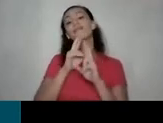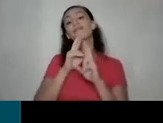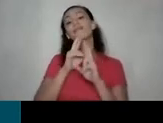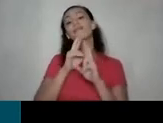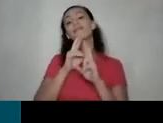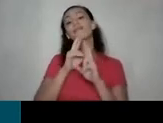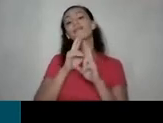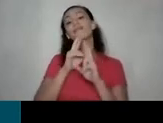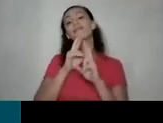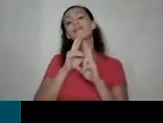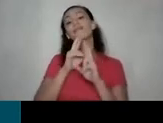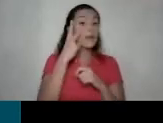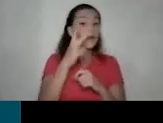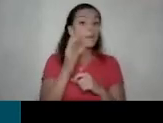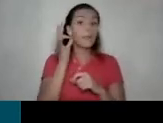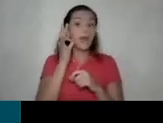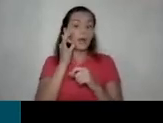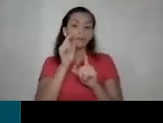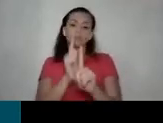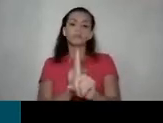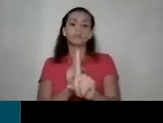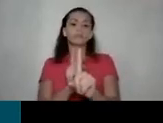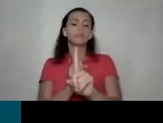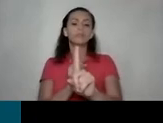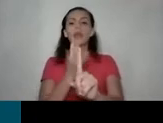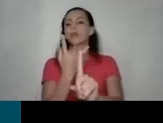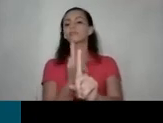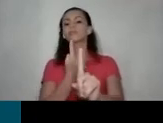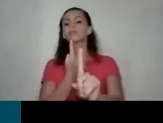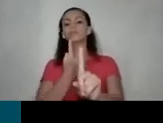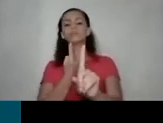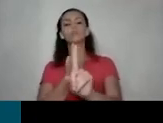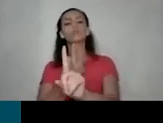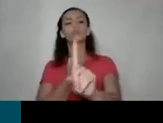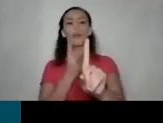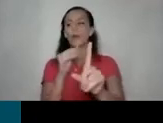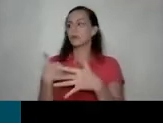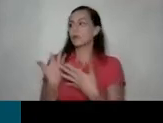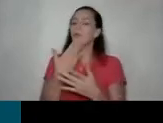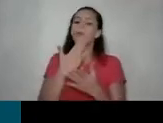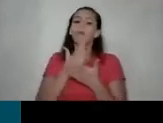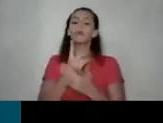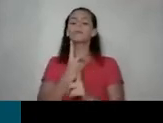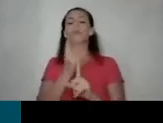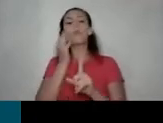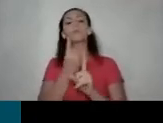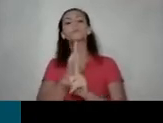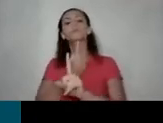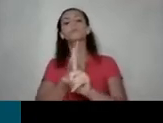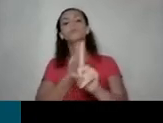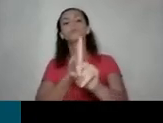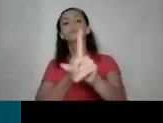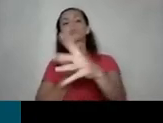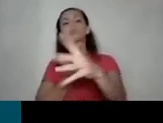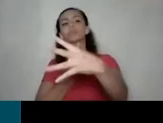espacio para que ella no sienta que usted la va siguiendo ¿verdad? es lo más sencillo o si viene de frente y usted ve que se asusta cruce usted la acera o